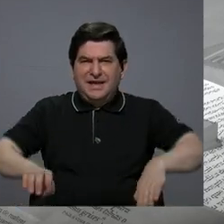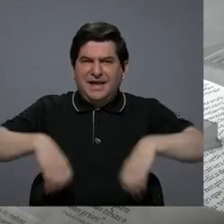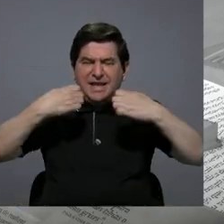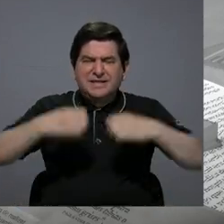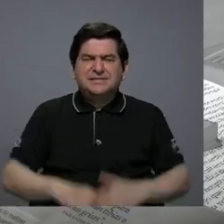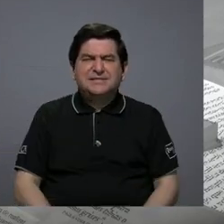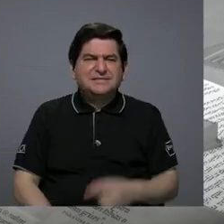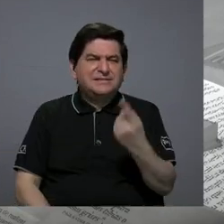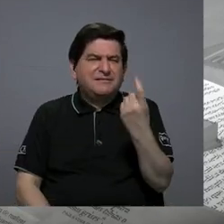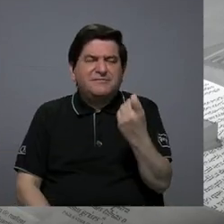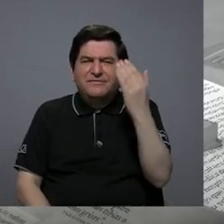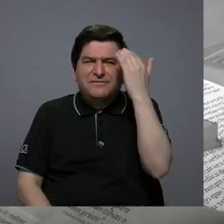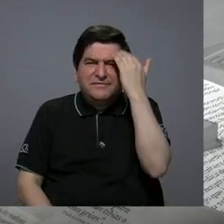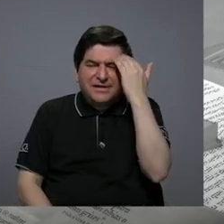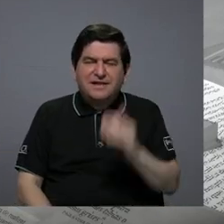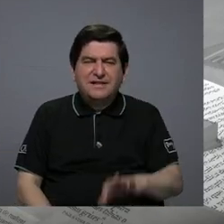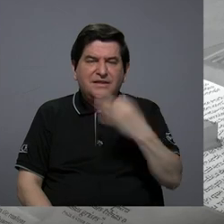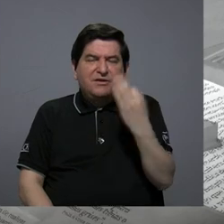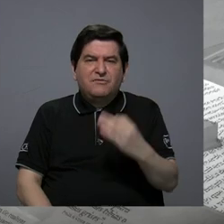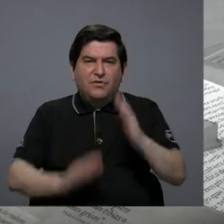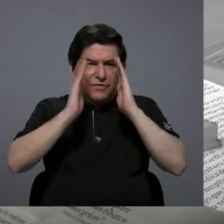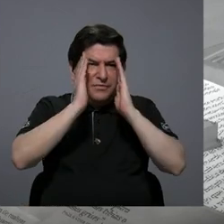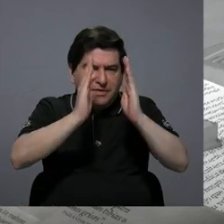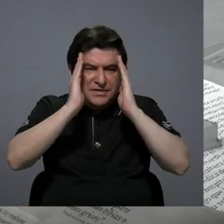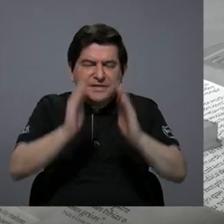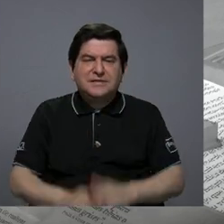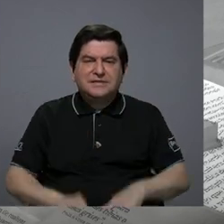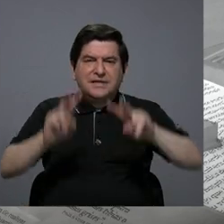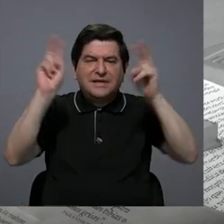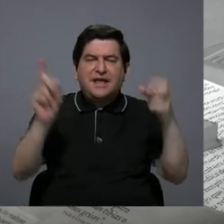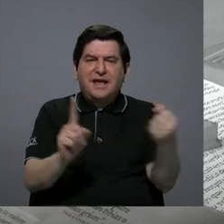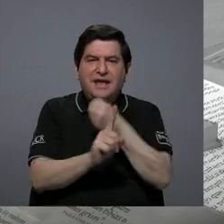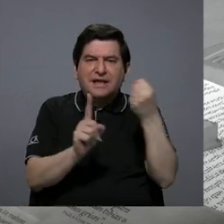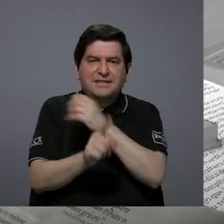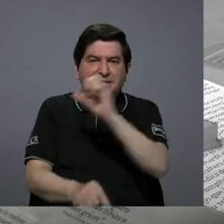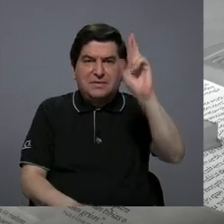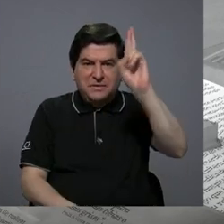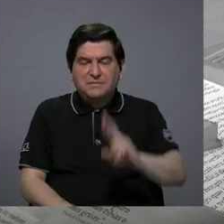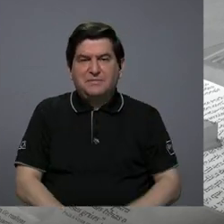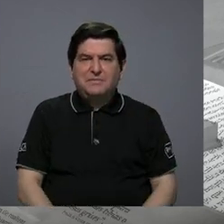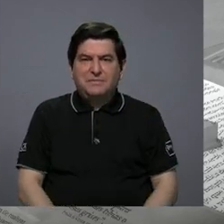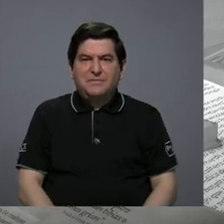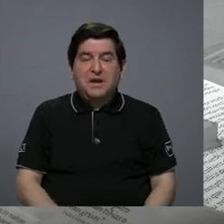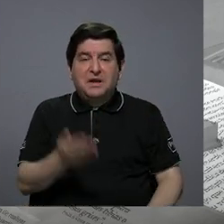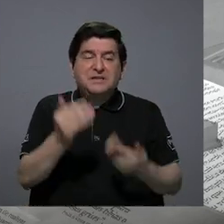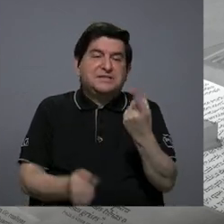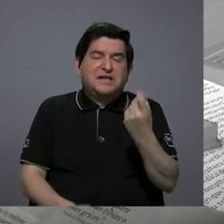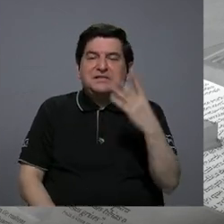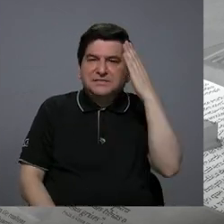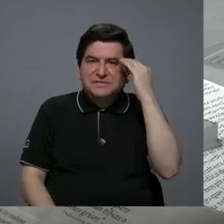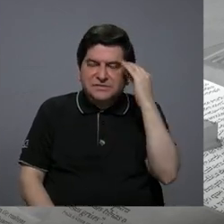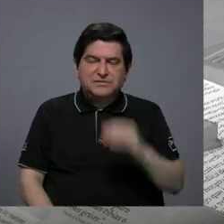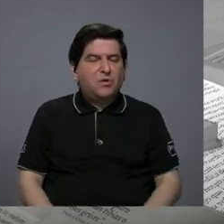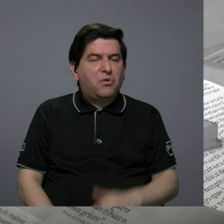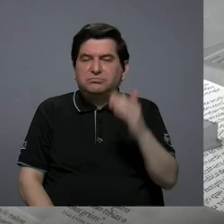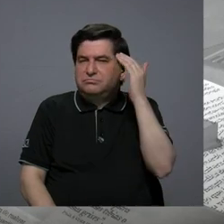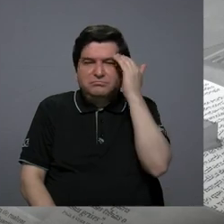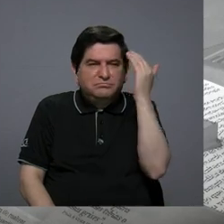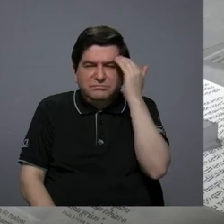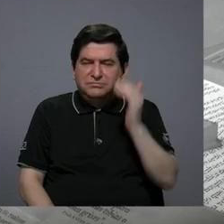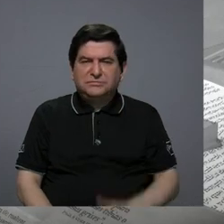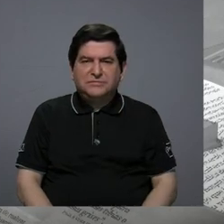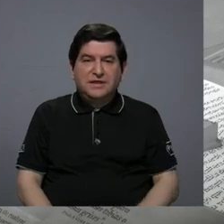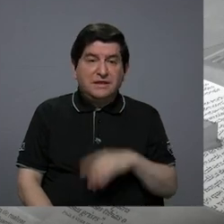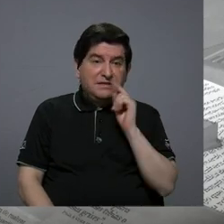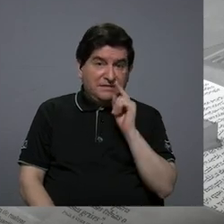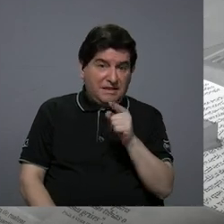ignorancia en la forma de abordar el tema de la violencia en Costa Rica, inexperiencia, desconocimiento? Bueno,